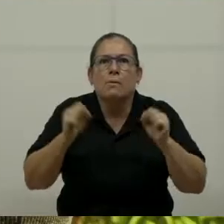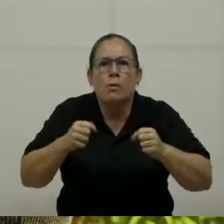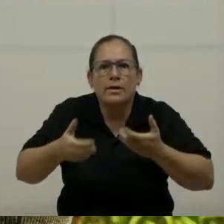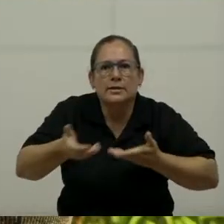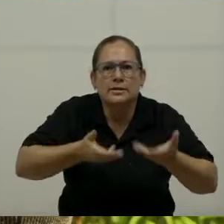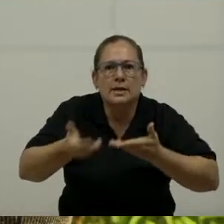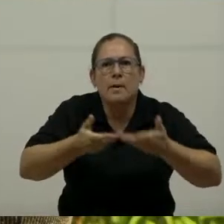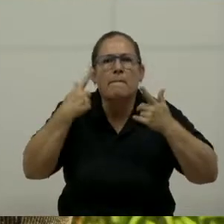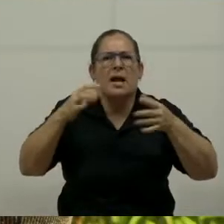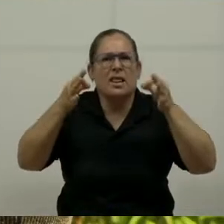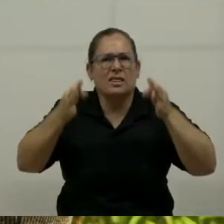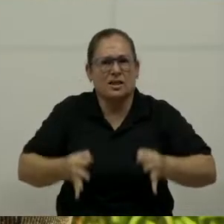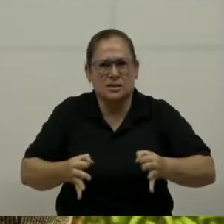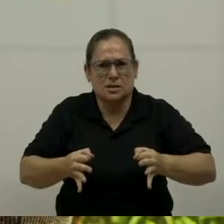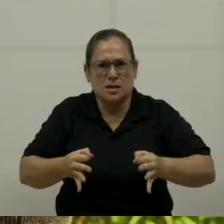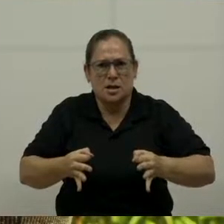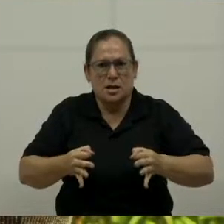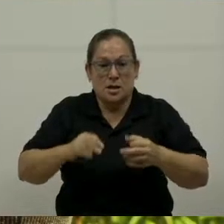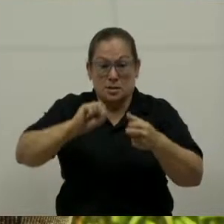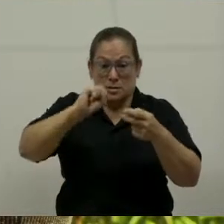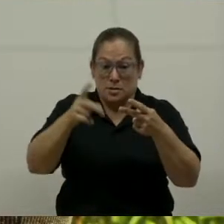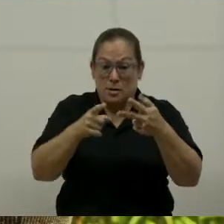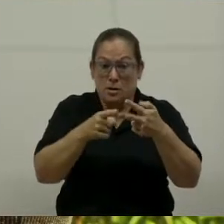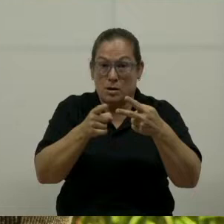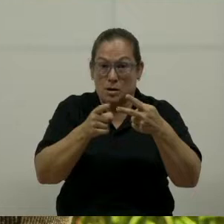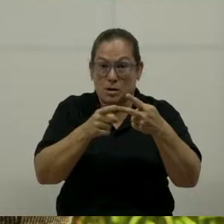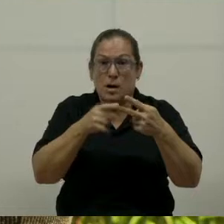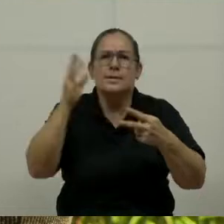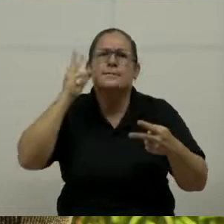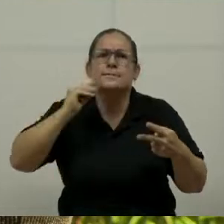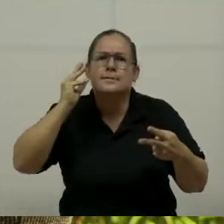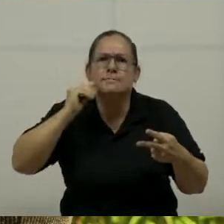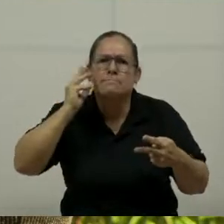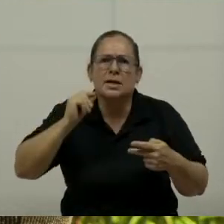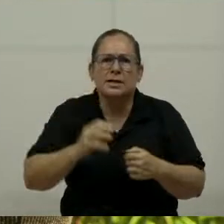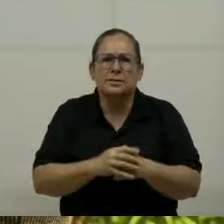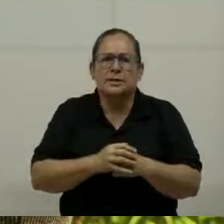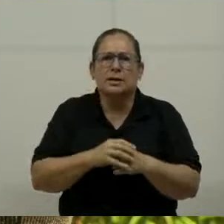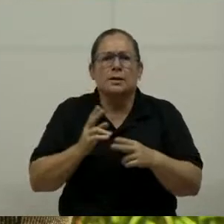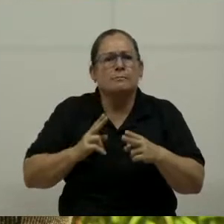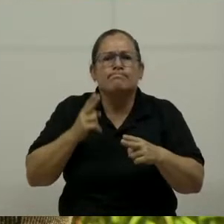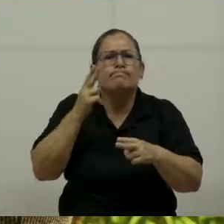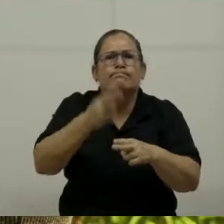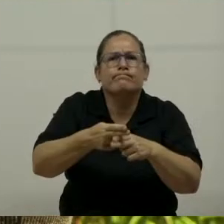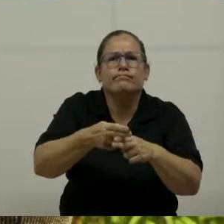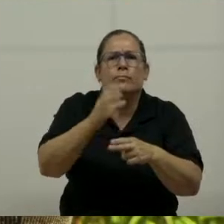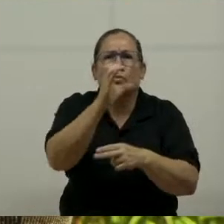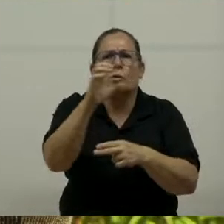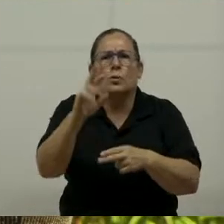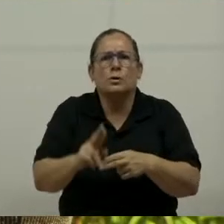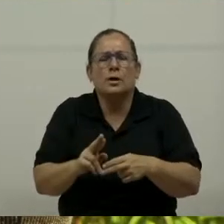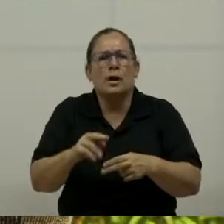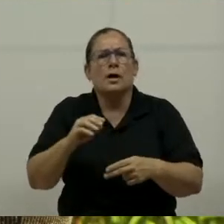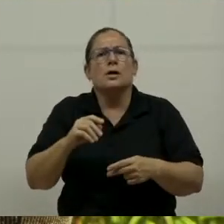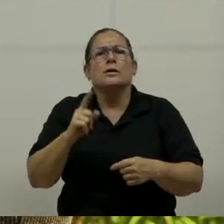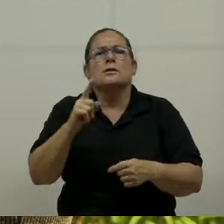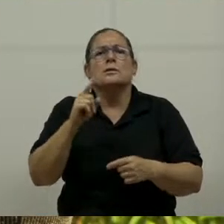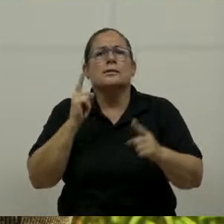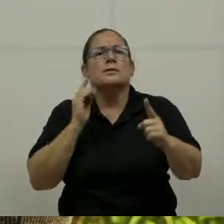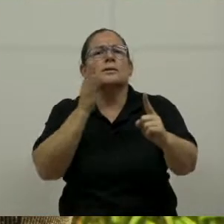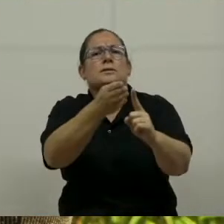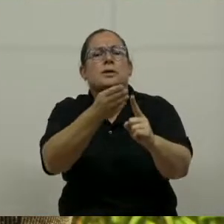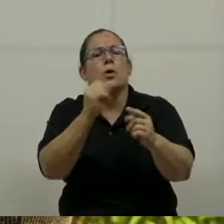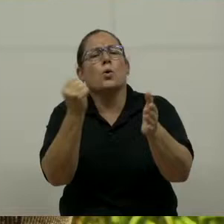para la toma de decisiones. La siguiente estrategia tiene que ver con experiencias, que lo hemos llamado Costa Rica, destino del bienestar con sello tipo.